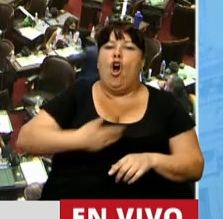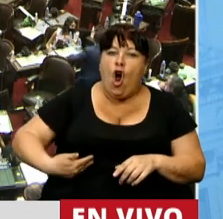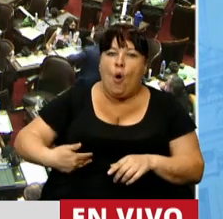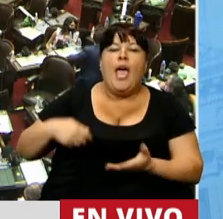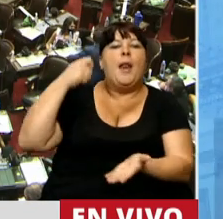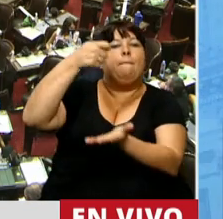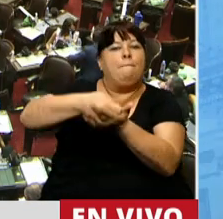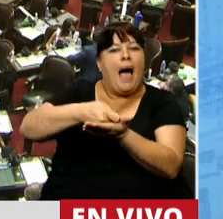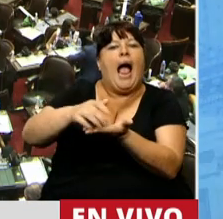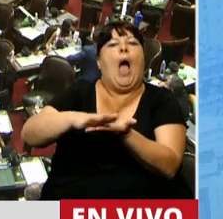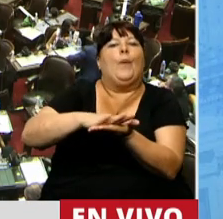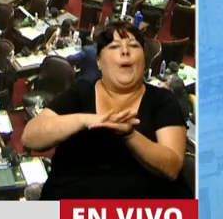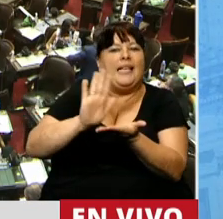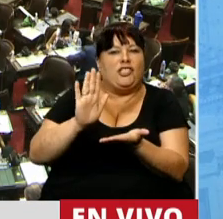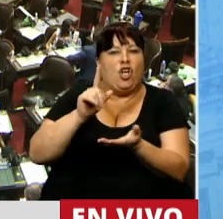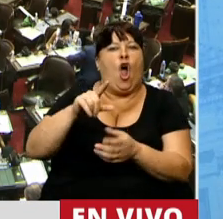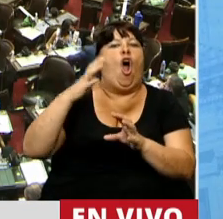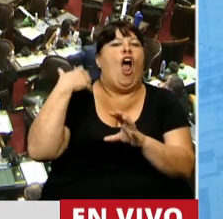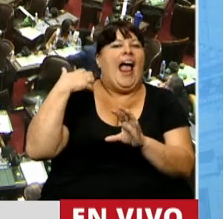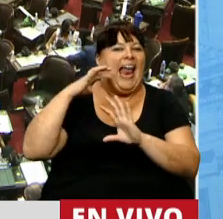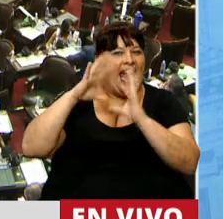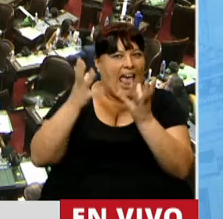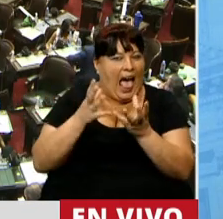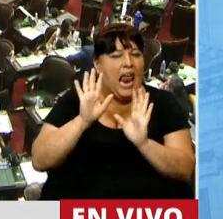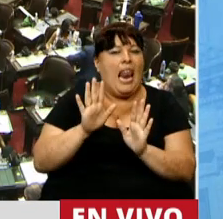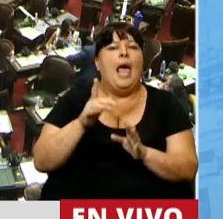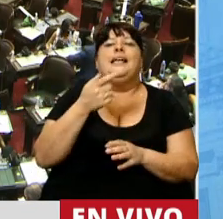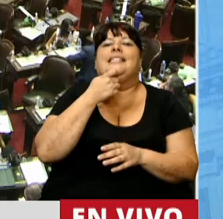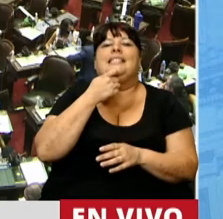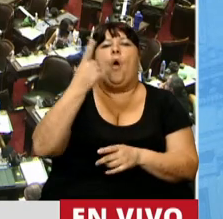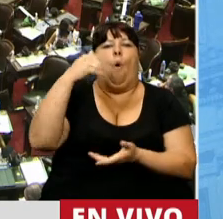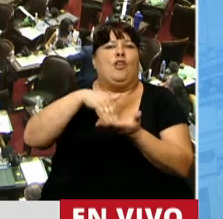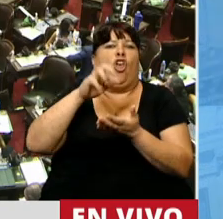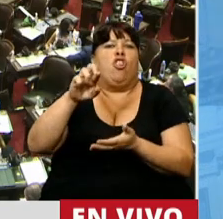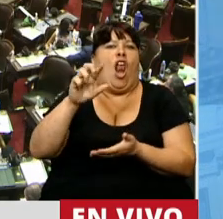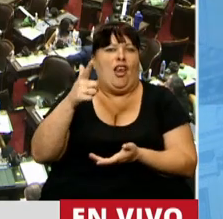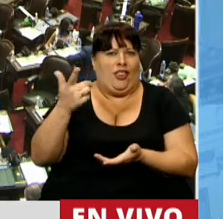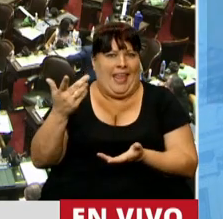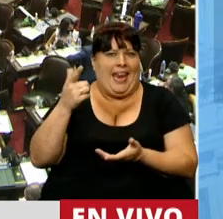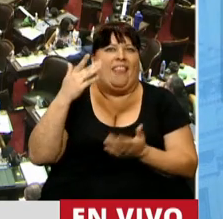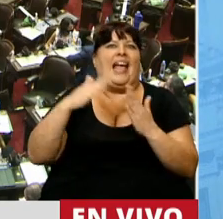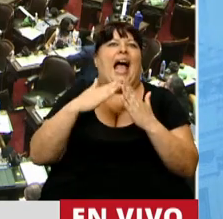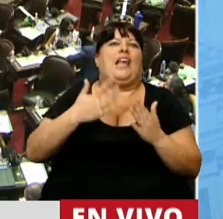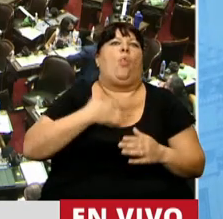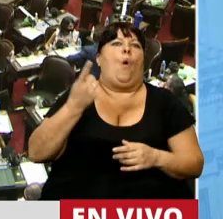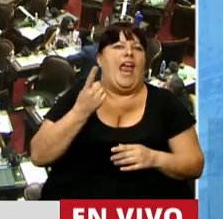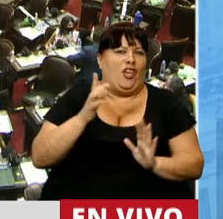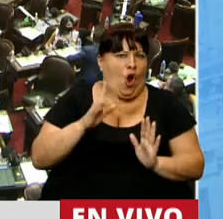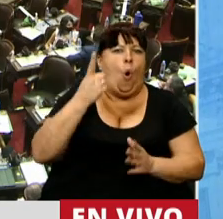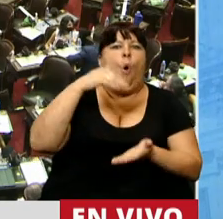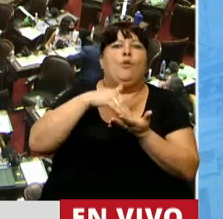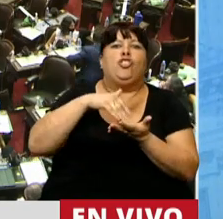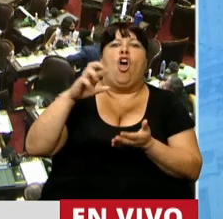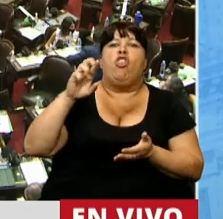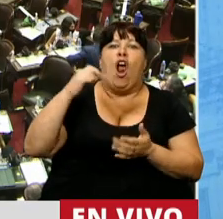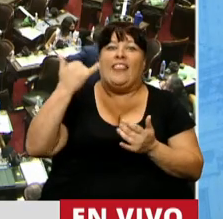le paga un básico universal cuando no tiene un millón de dólares en propiedades. Si tiene un millón